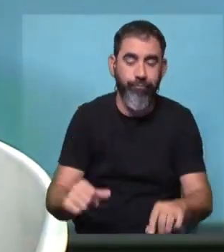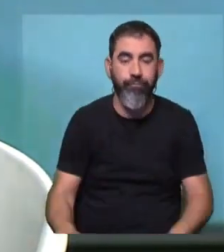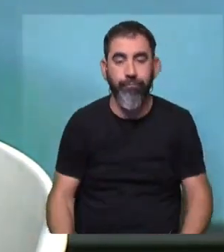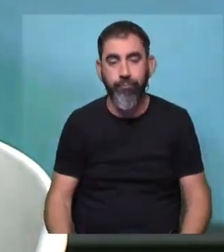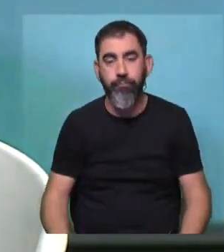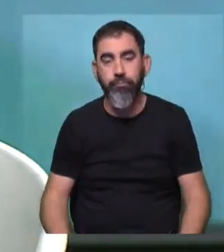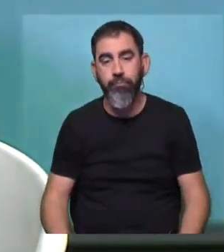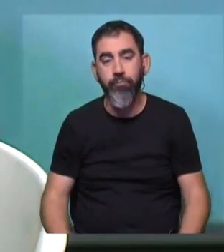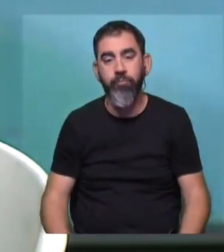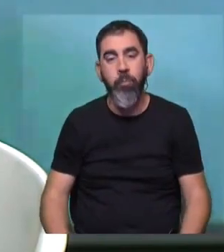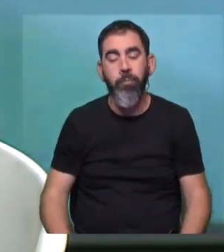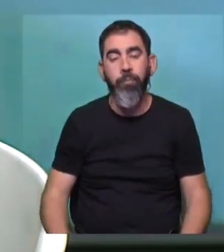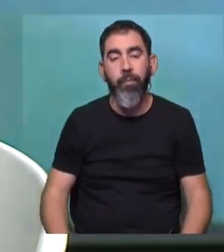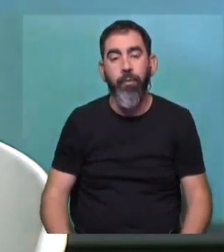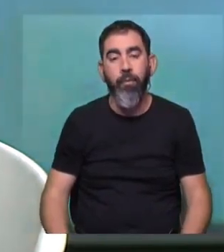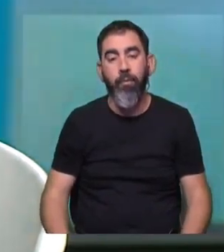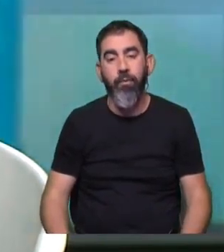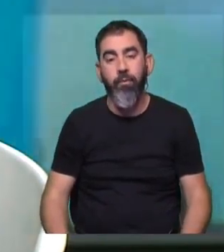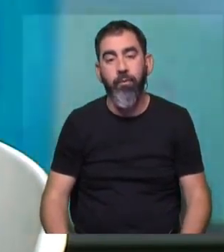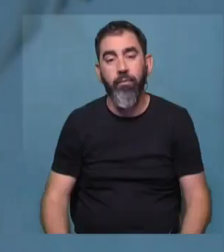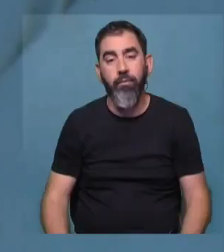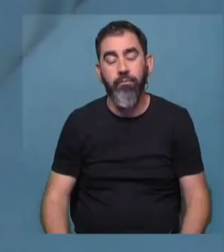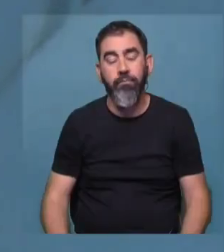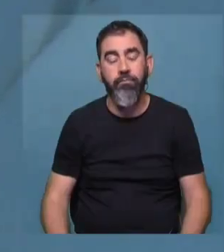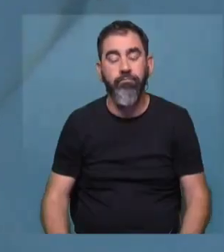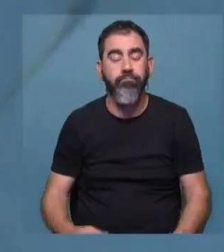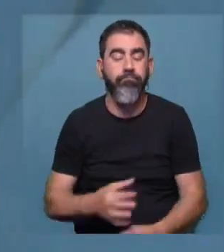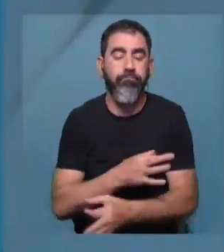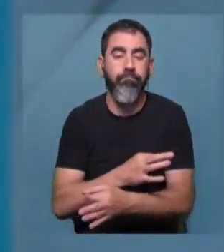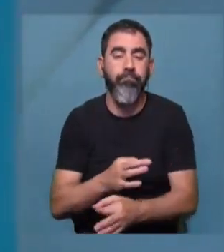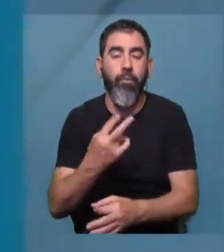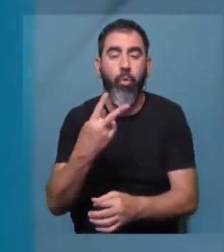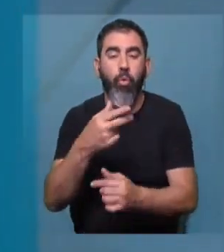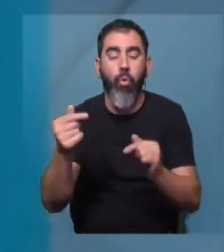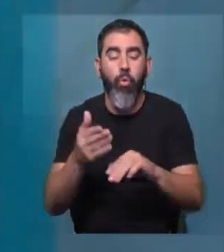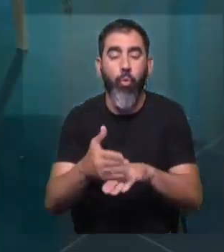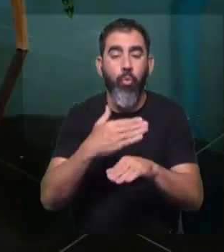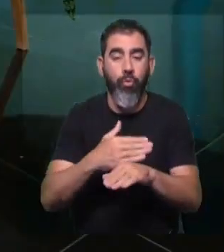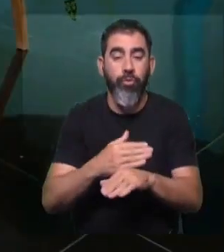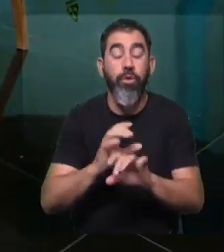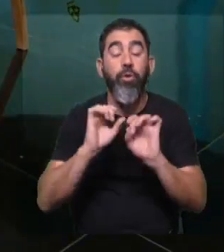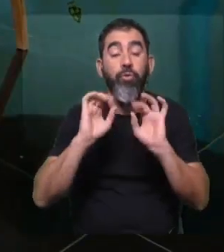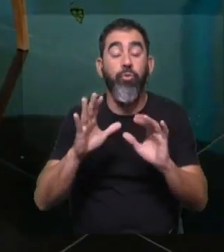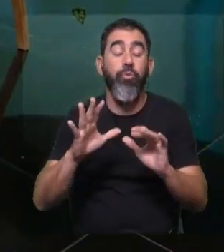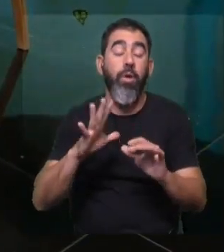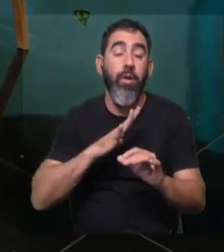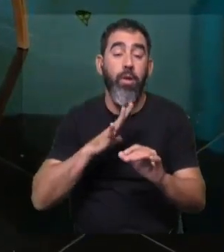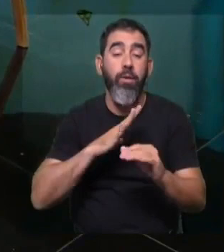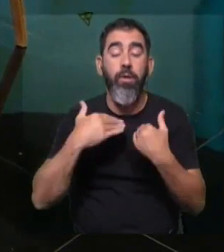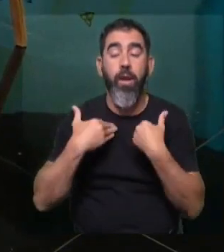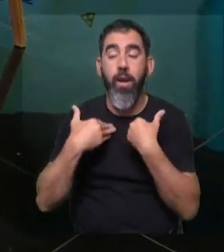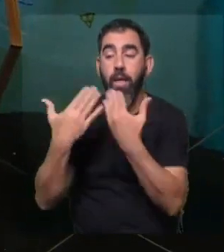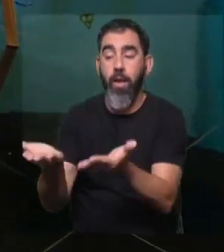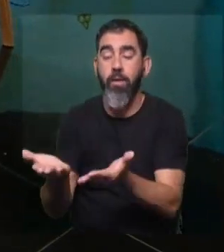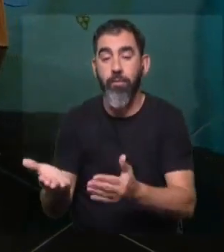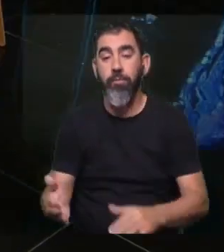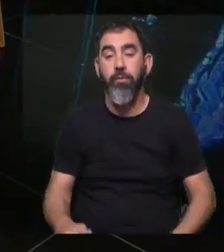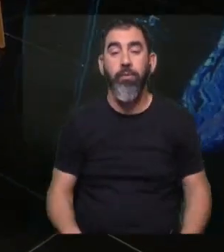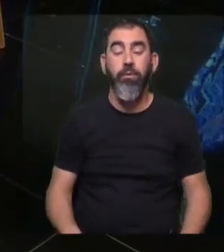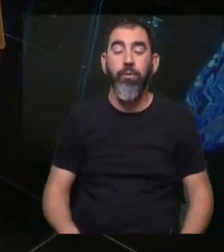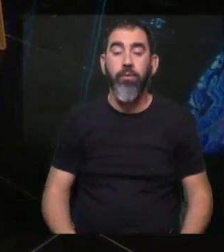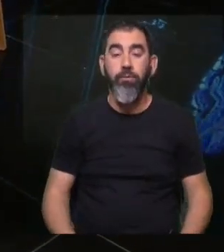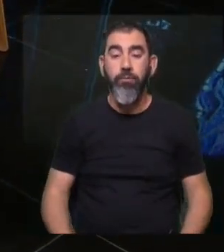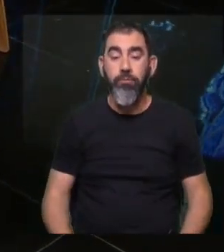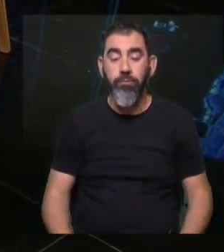diagnósticos que se vayan a realizar. Excelente, Carolina. Dos cosas antes de despedirte, simplemente el presente de Istica Objetos que